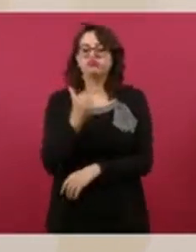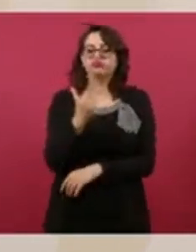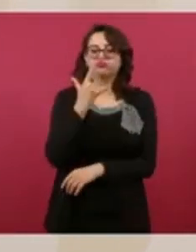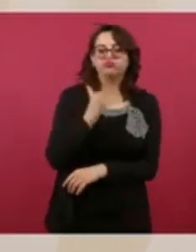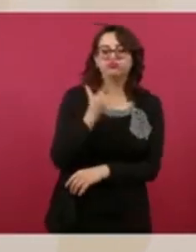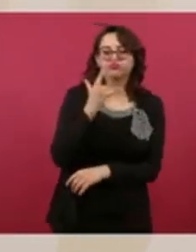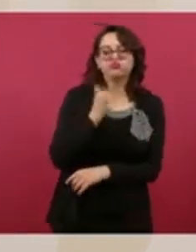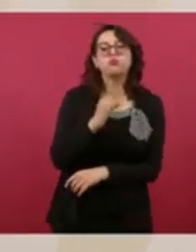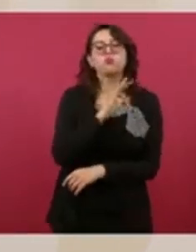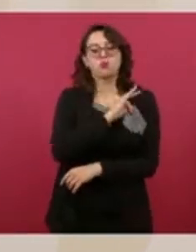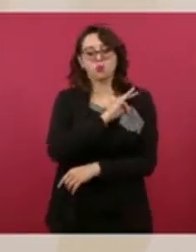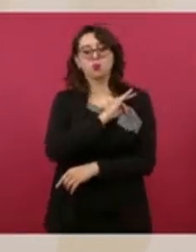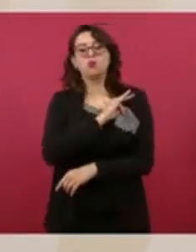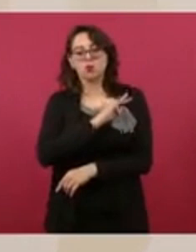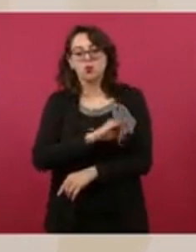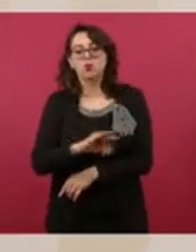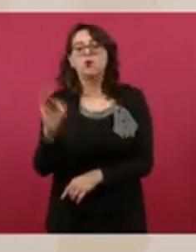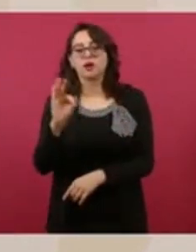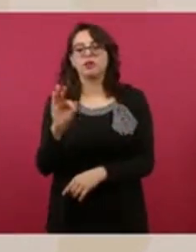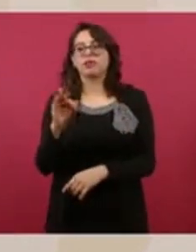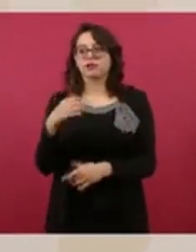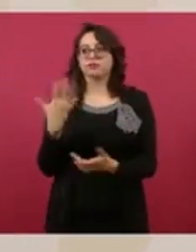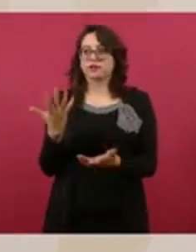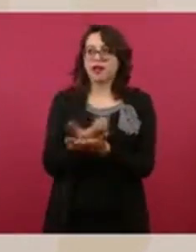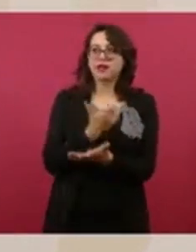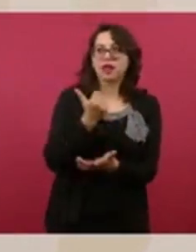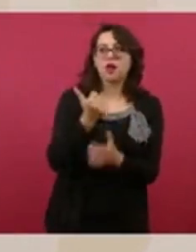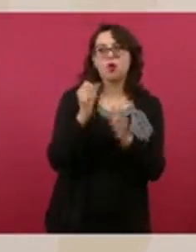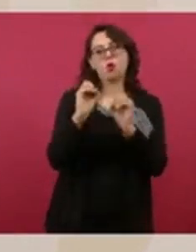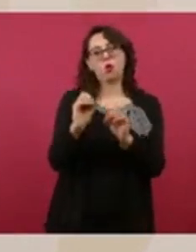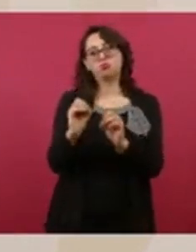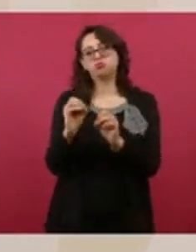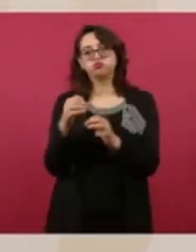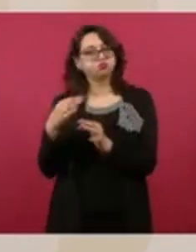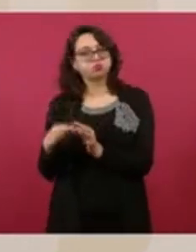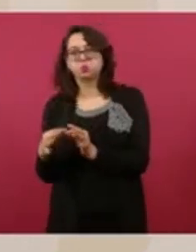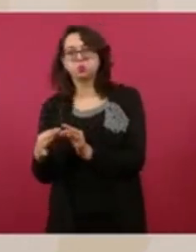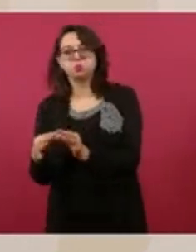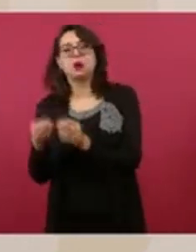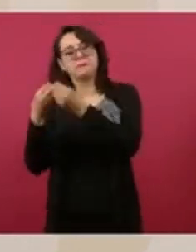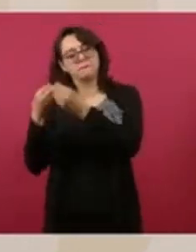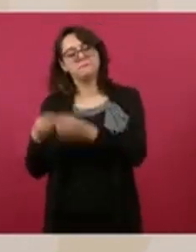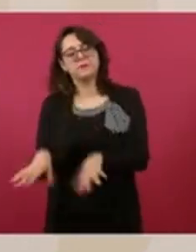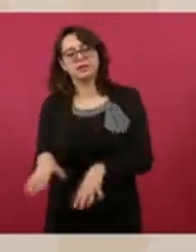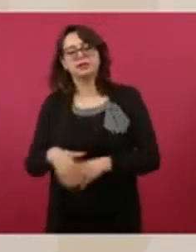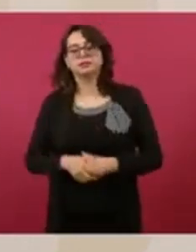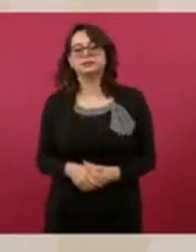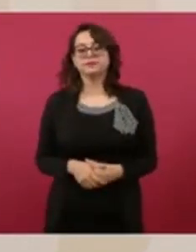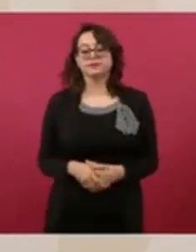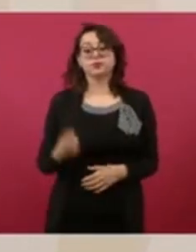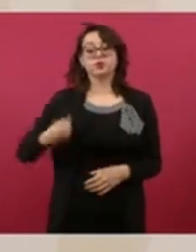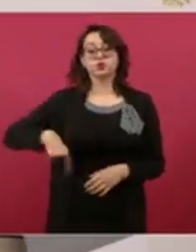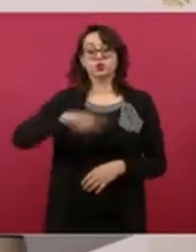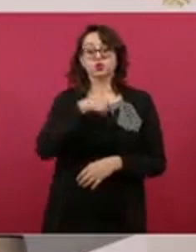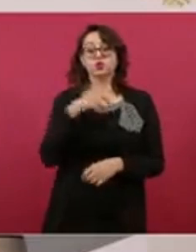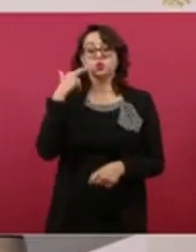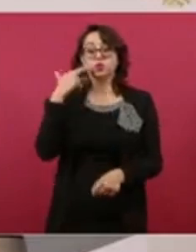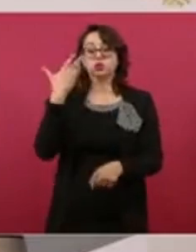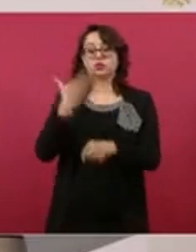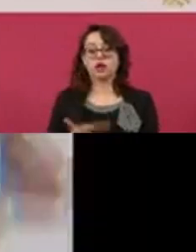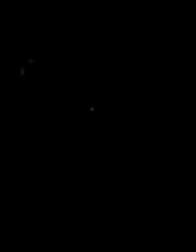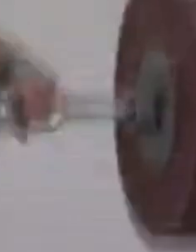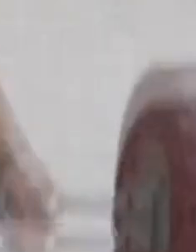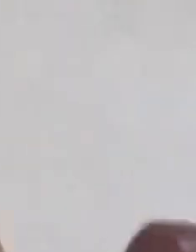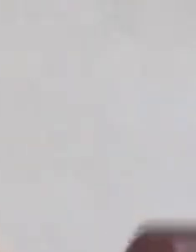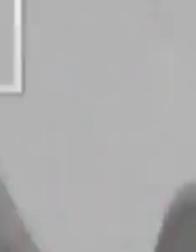para estar en el podio. Sabemos de nuestra responsabilidad, llevamos los sueños de nuestros padres, del entrenador y de